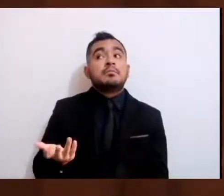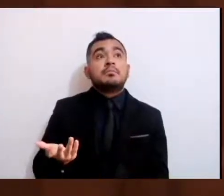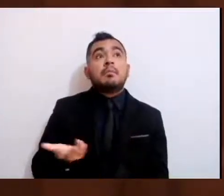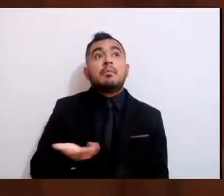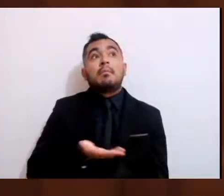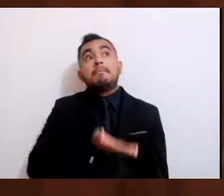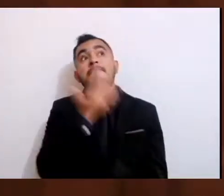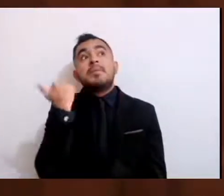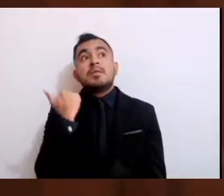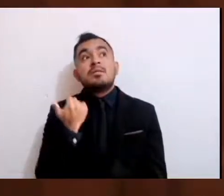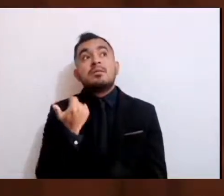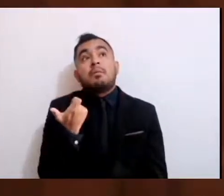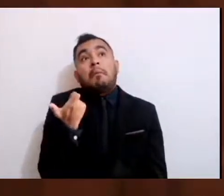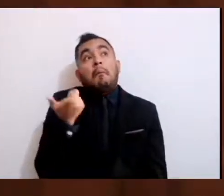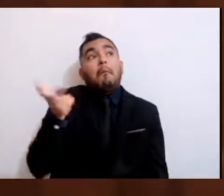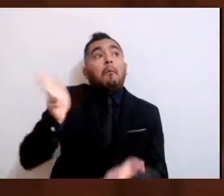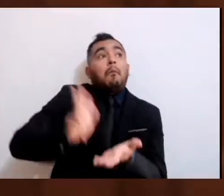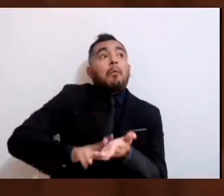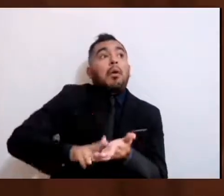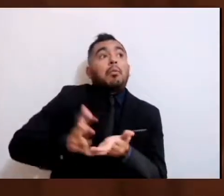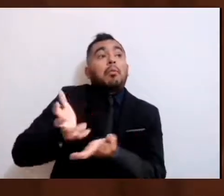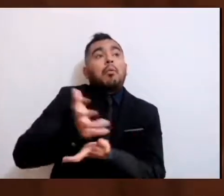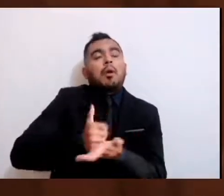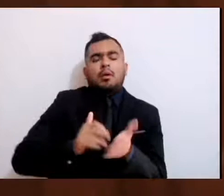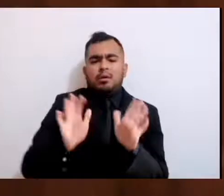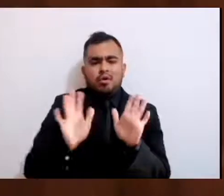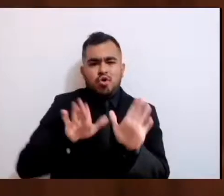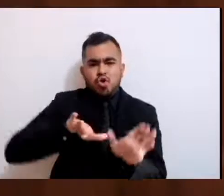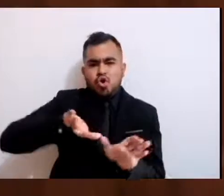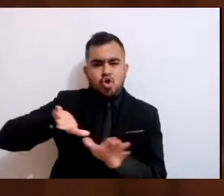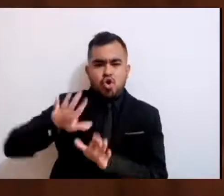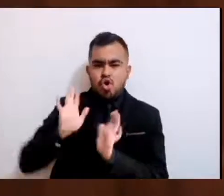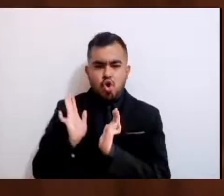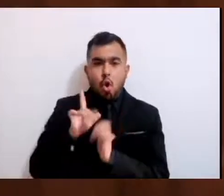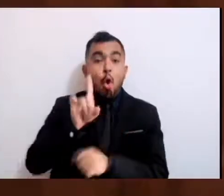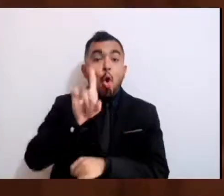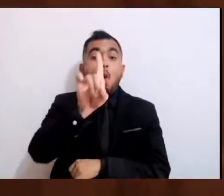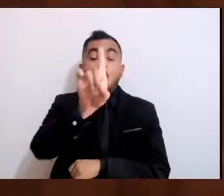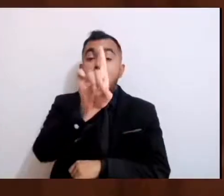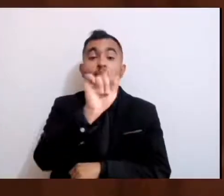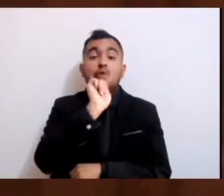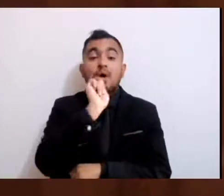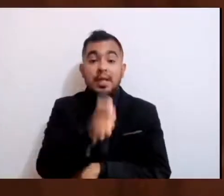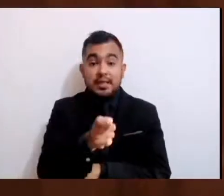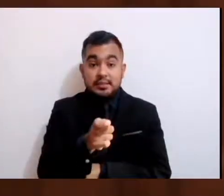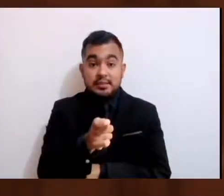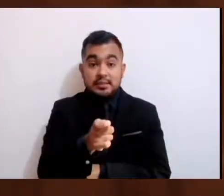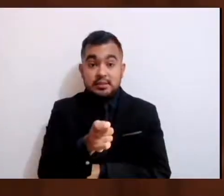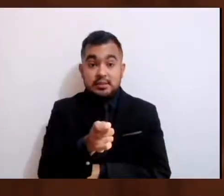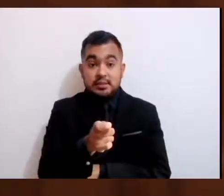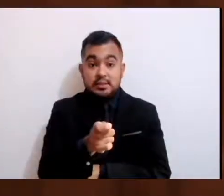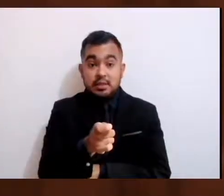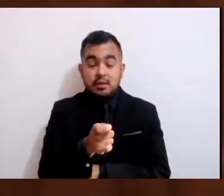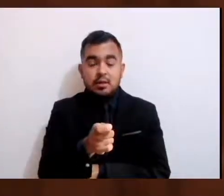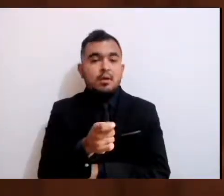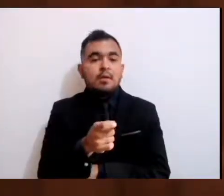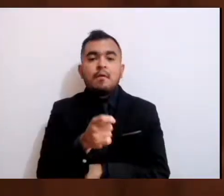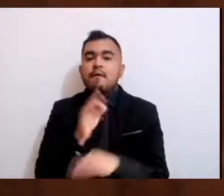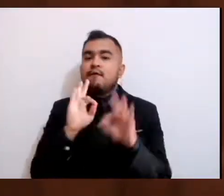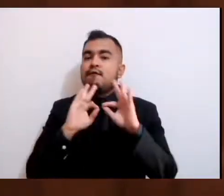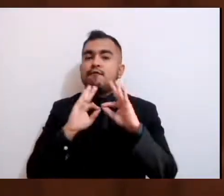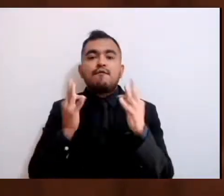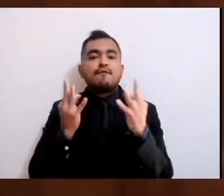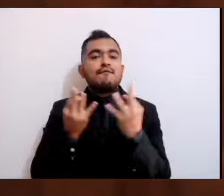ganan. No, simple y sencillamente son los mecanismos de